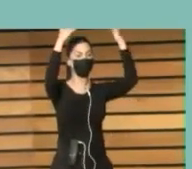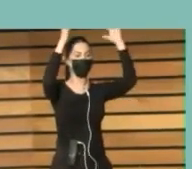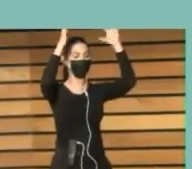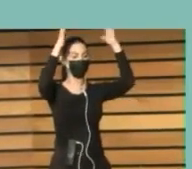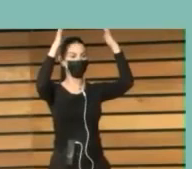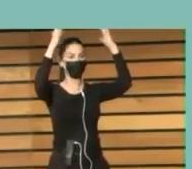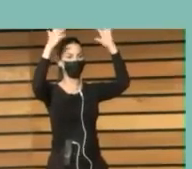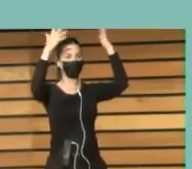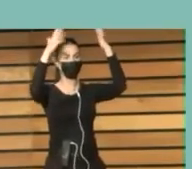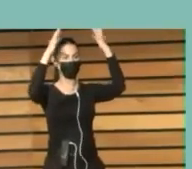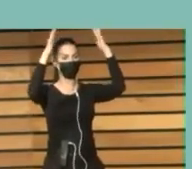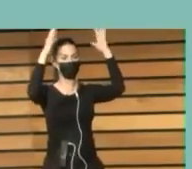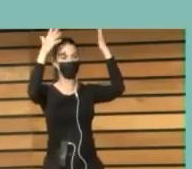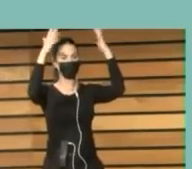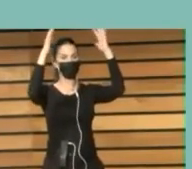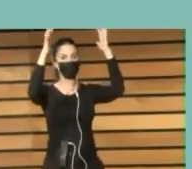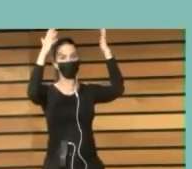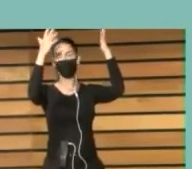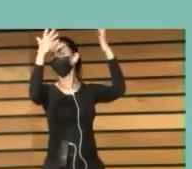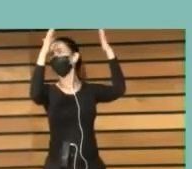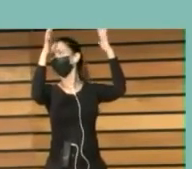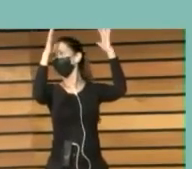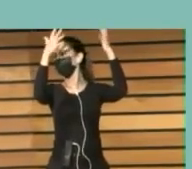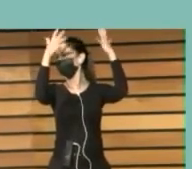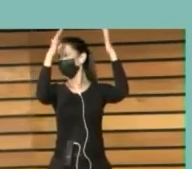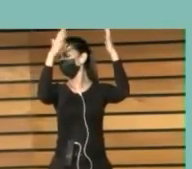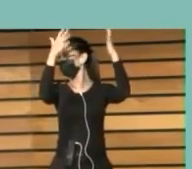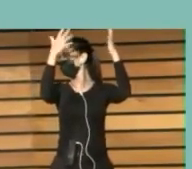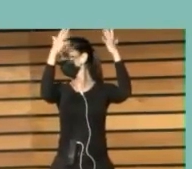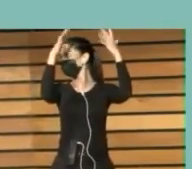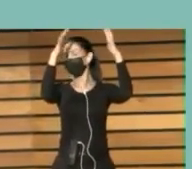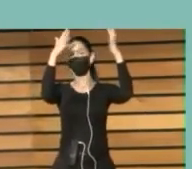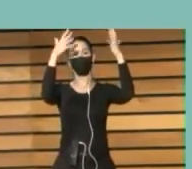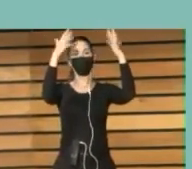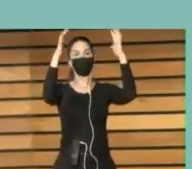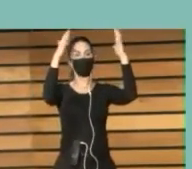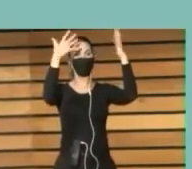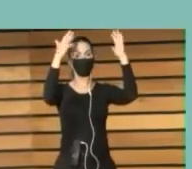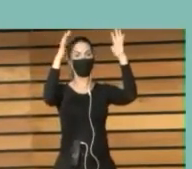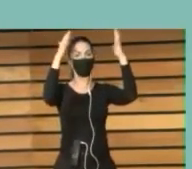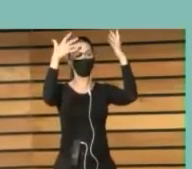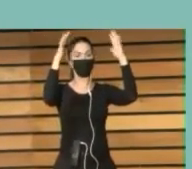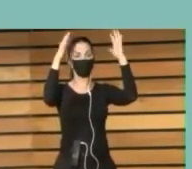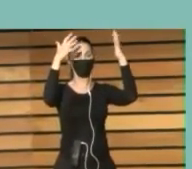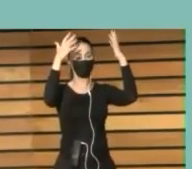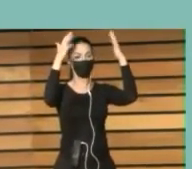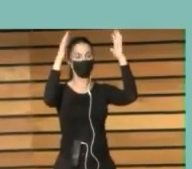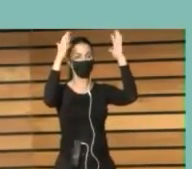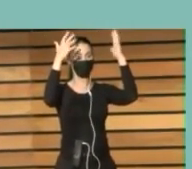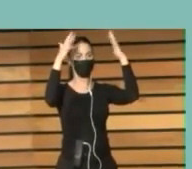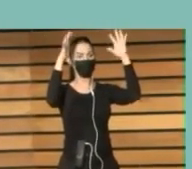Gracias Gracias Thank you for the work Thank you Thank you Thank you Gracias.